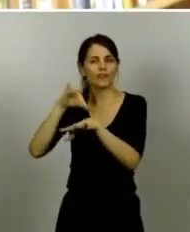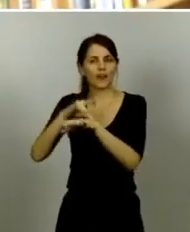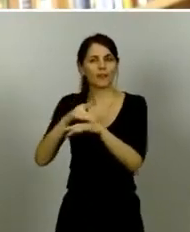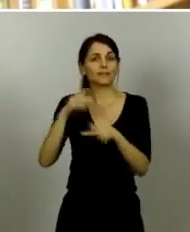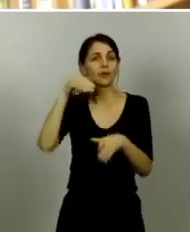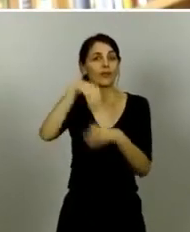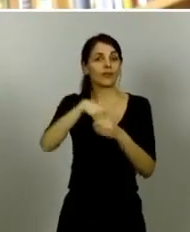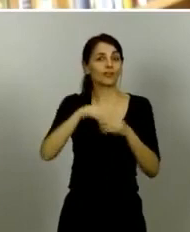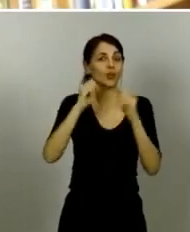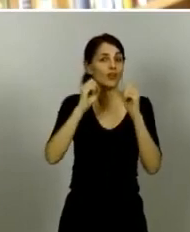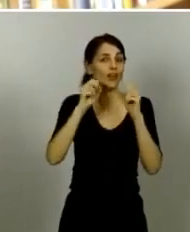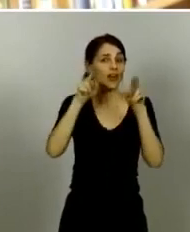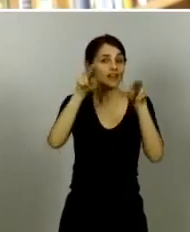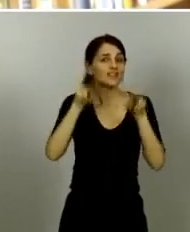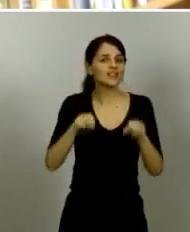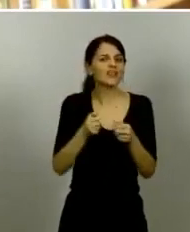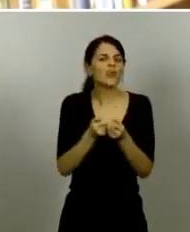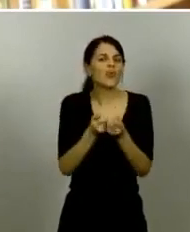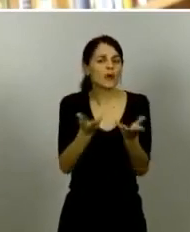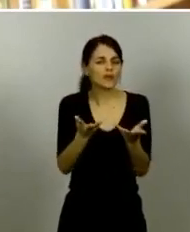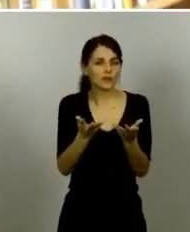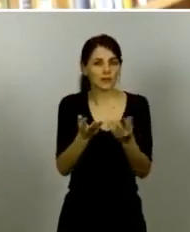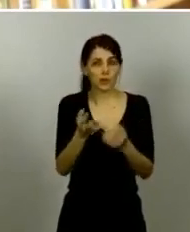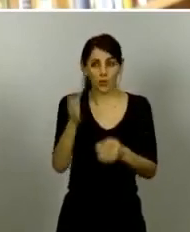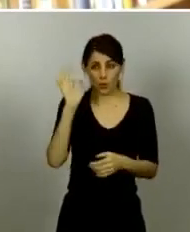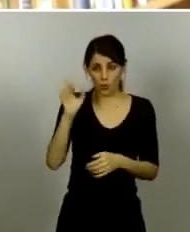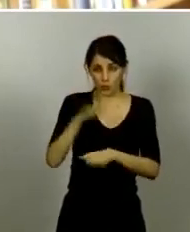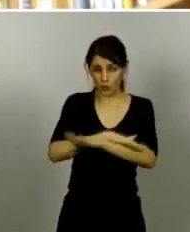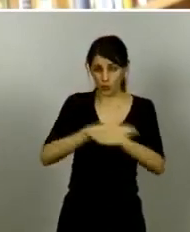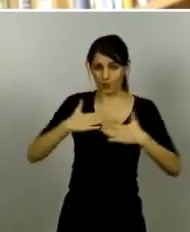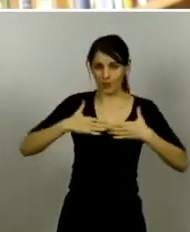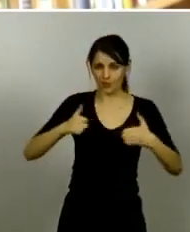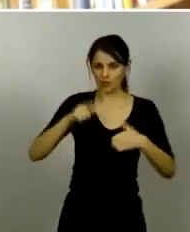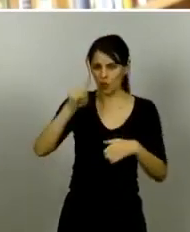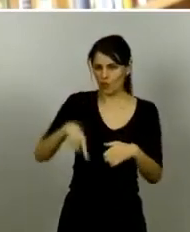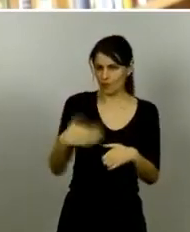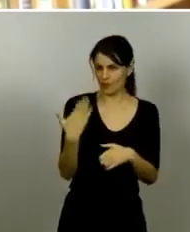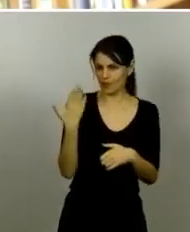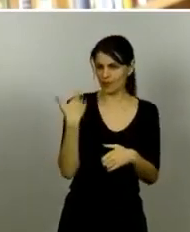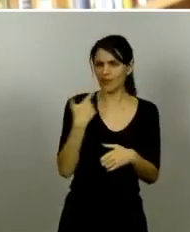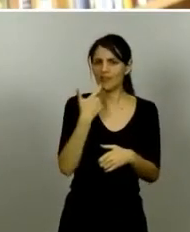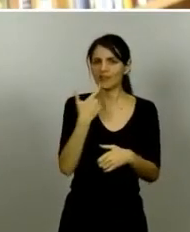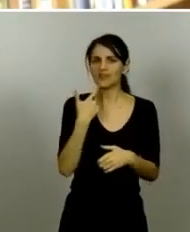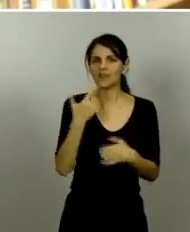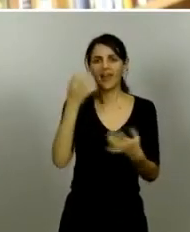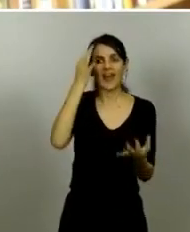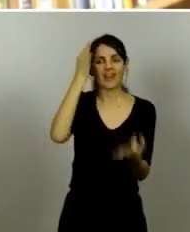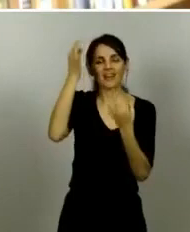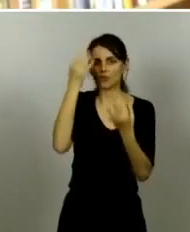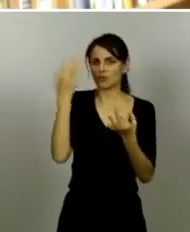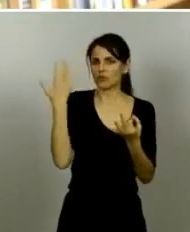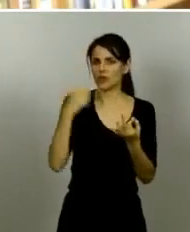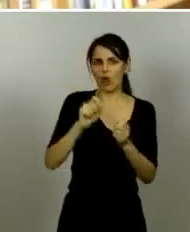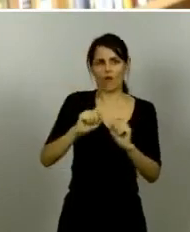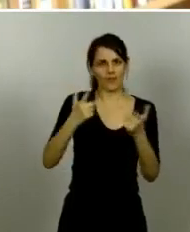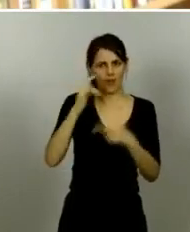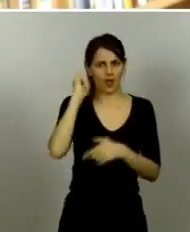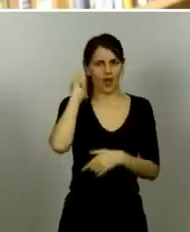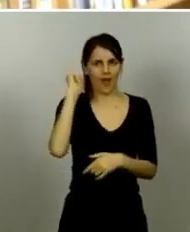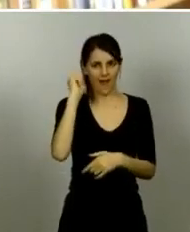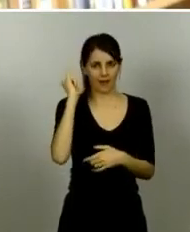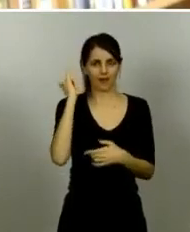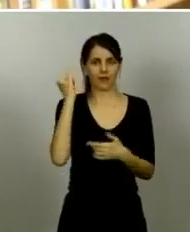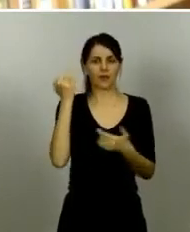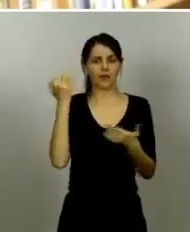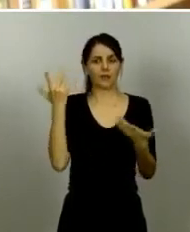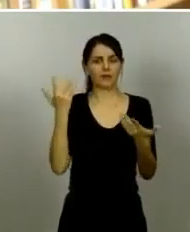más de un mes usted mismo ministro Illa aseguró tener ya estos datos a su disposición y de hecho se incorporan a diario